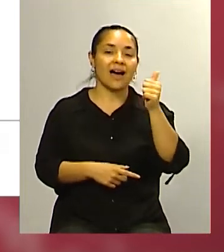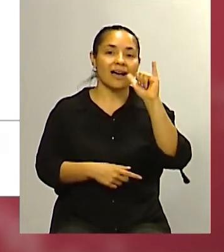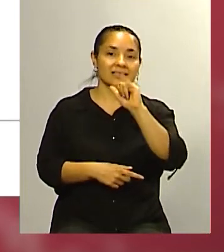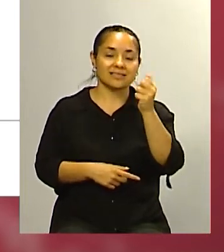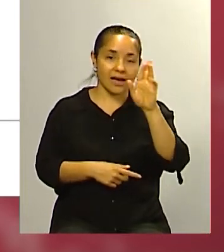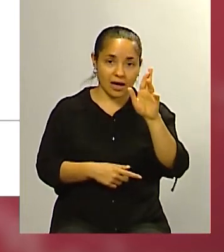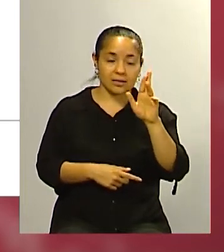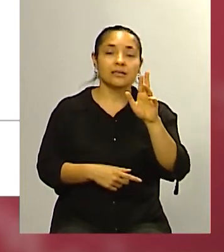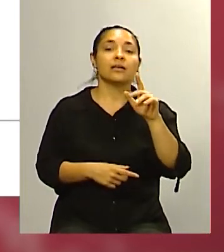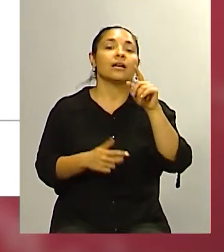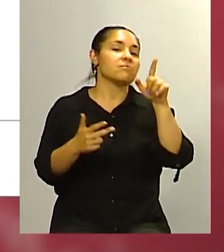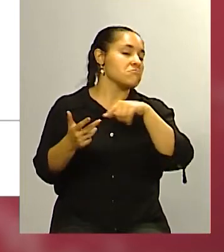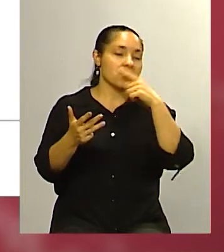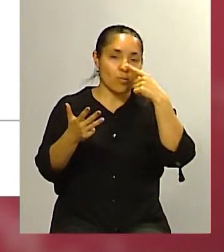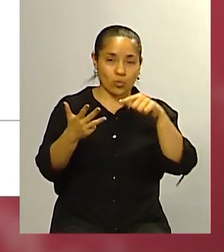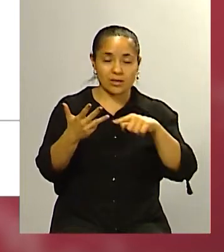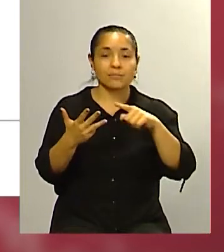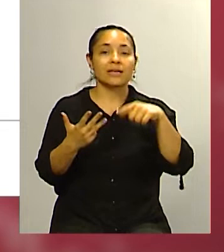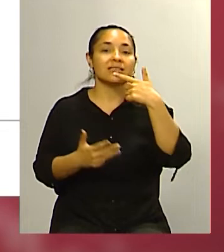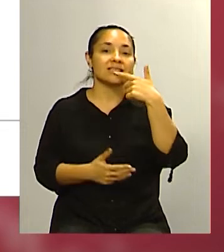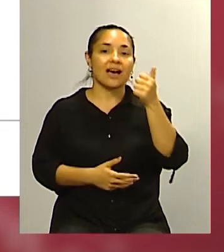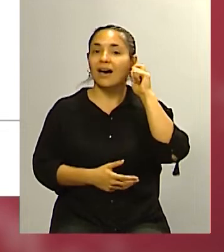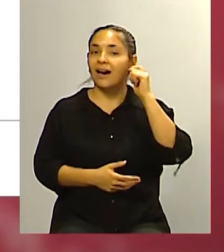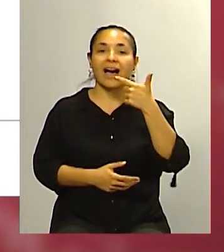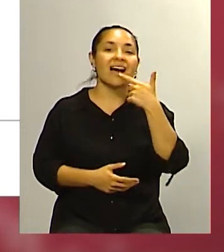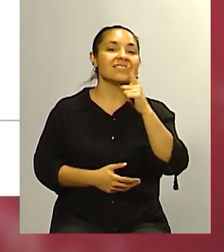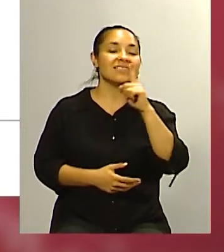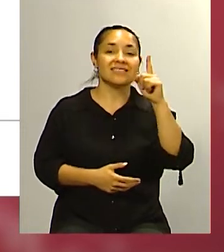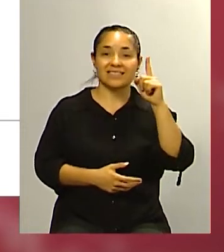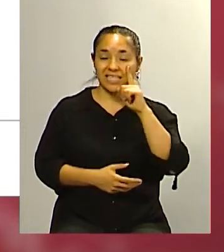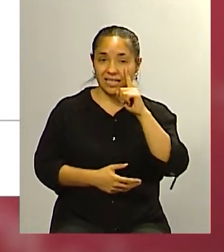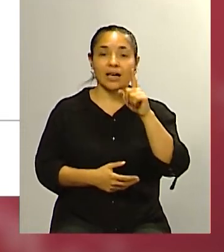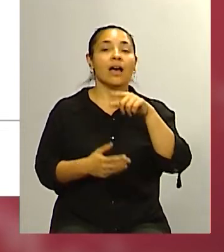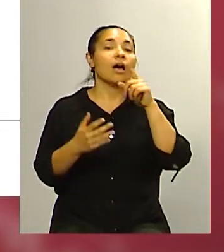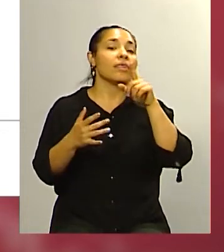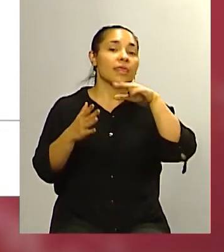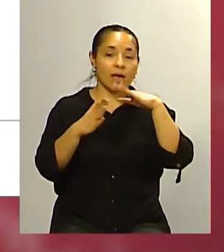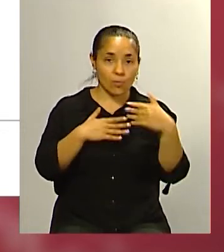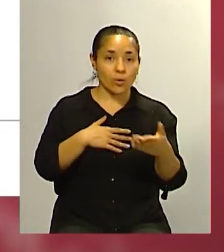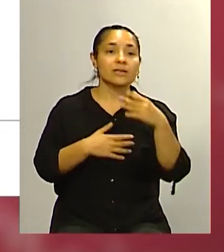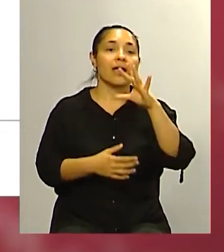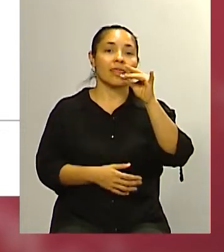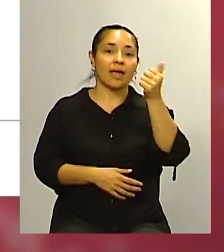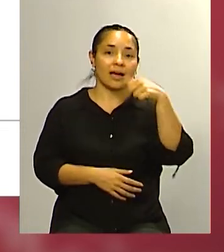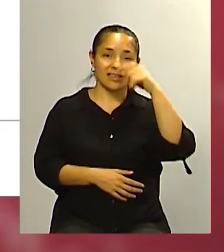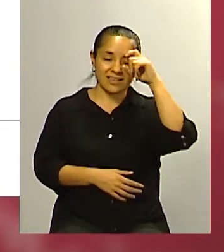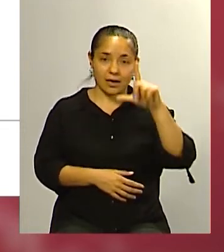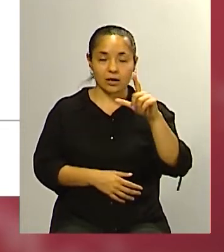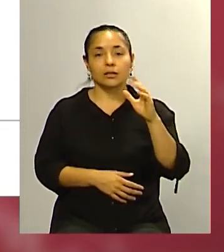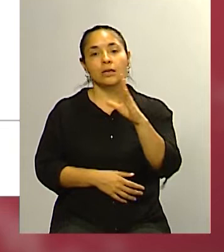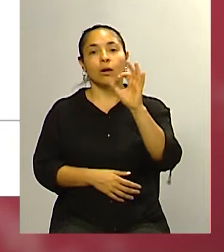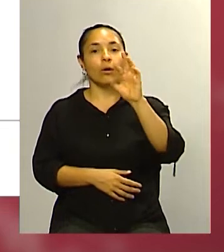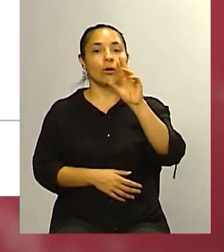alejado Anabel Fernández Agasti y después Daniel Orozco estamos viendo la imagen ahí que estás contando